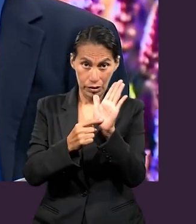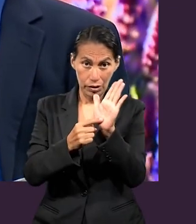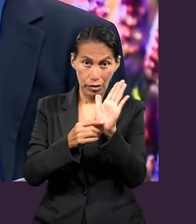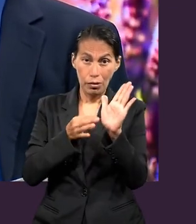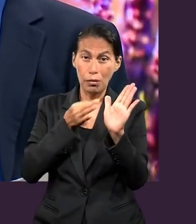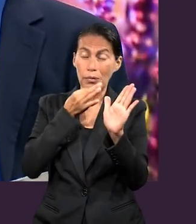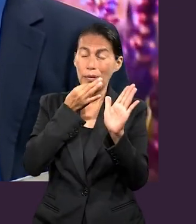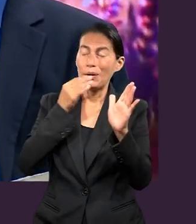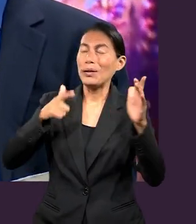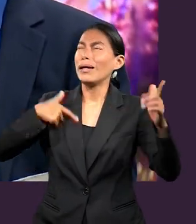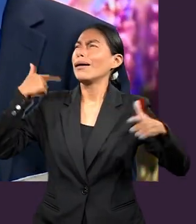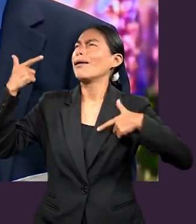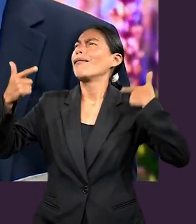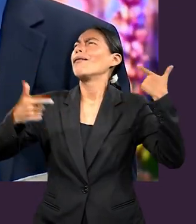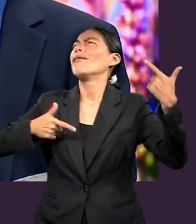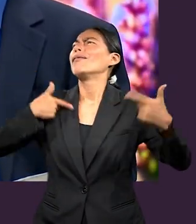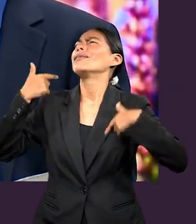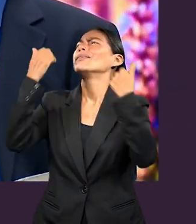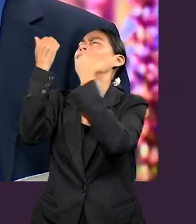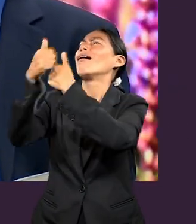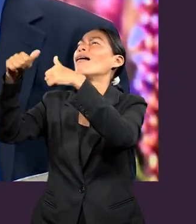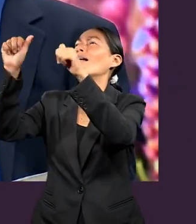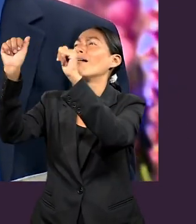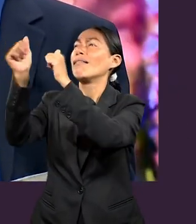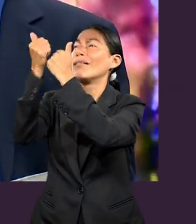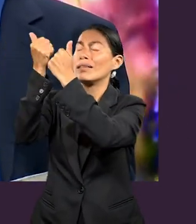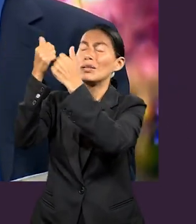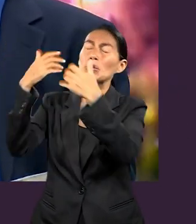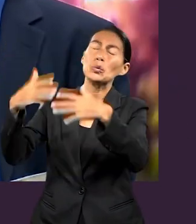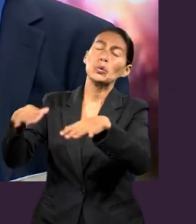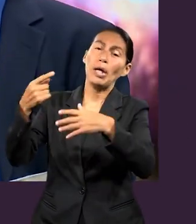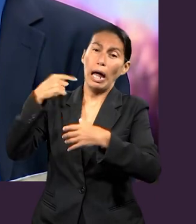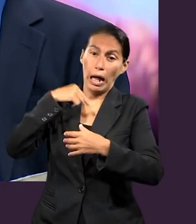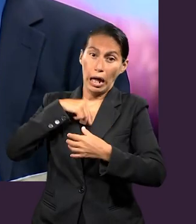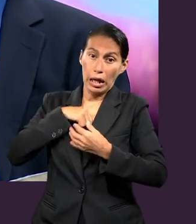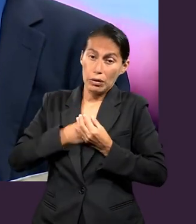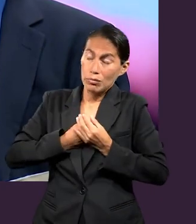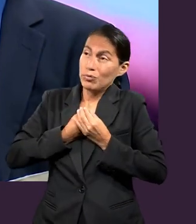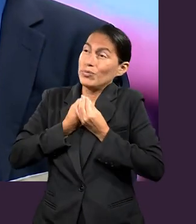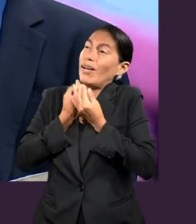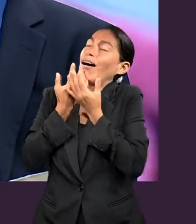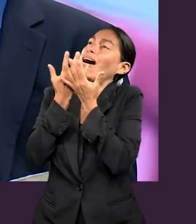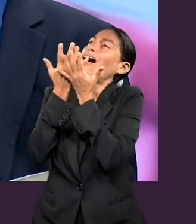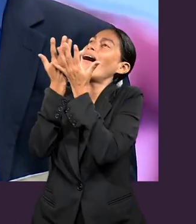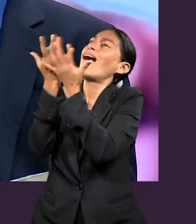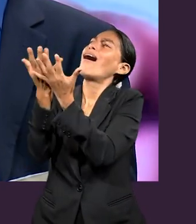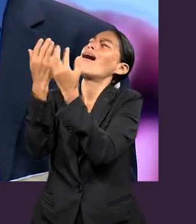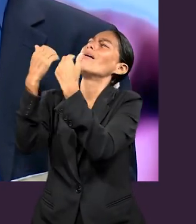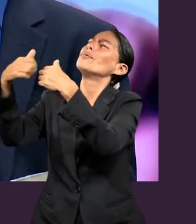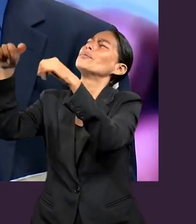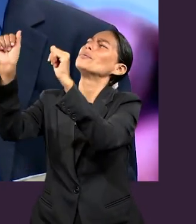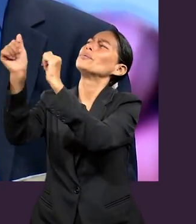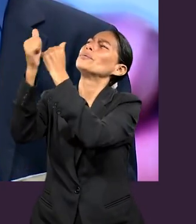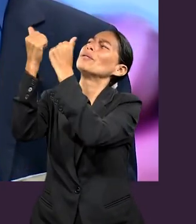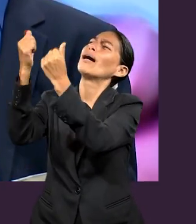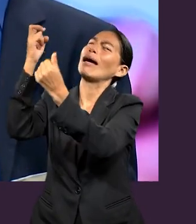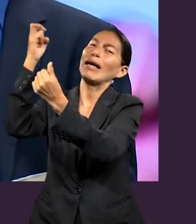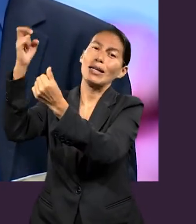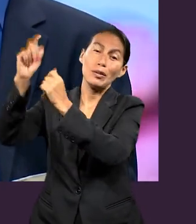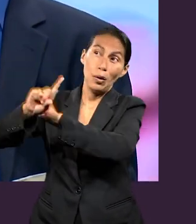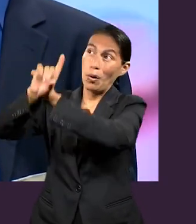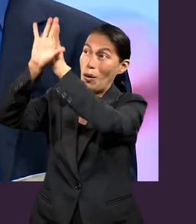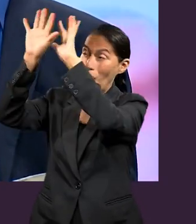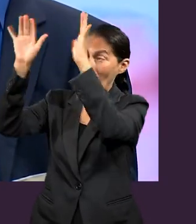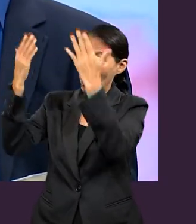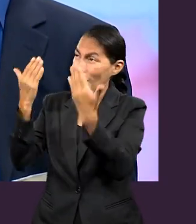un momento de sumo gozo, de un motivo intrínseco para alabar y glorificar a Dios. Eso es doxología,